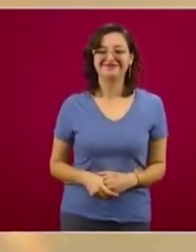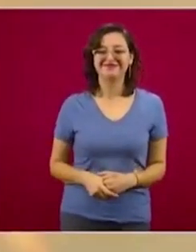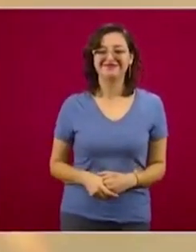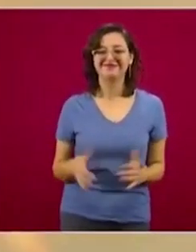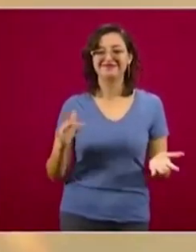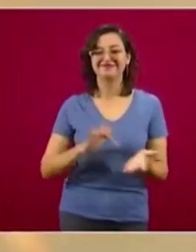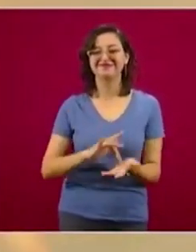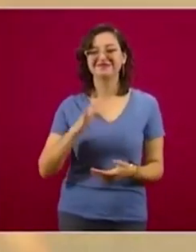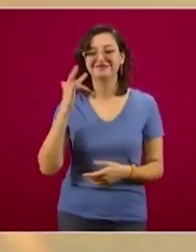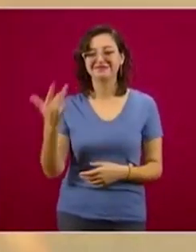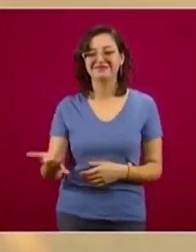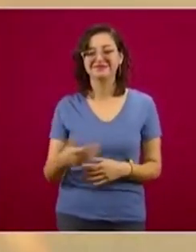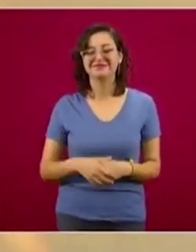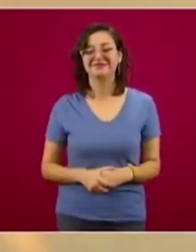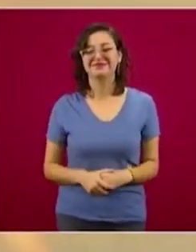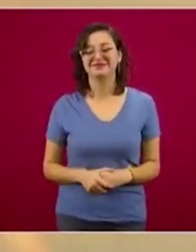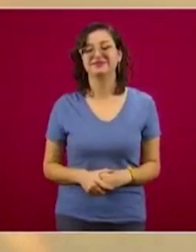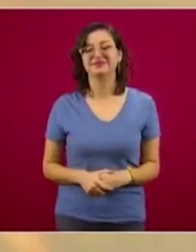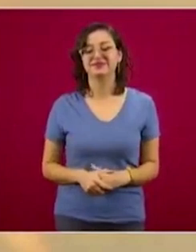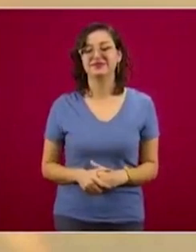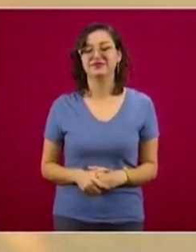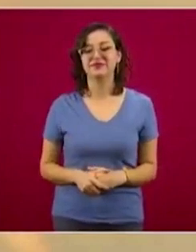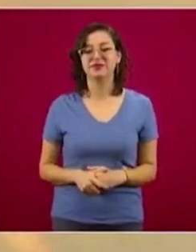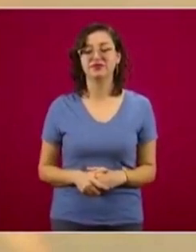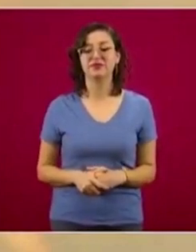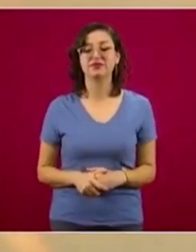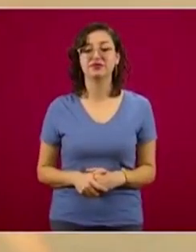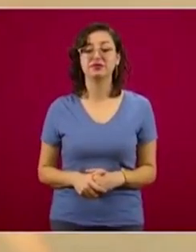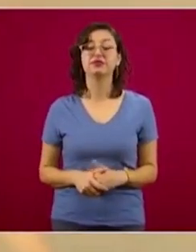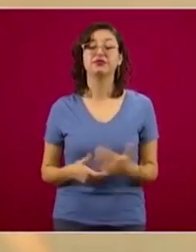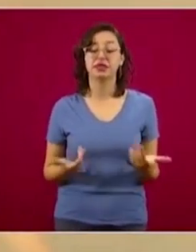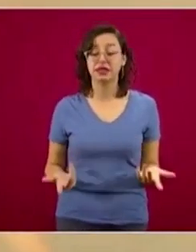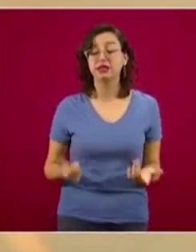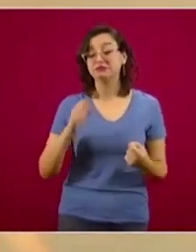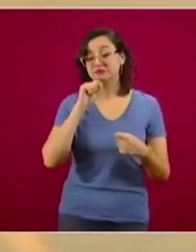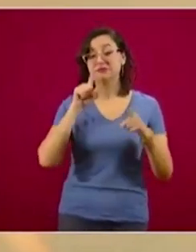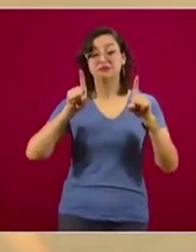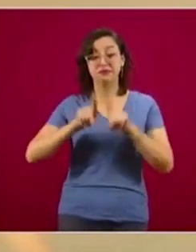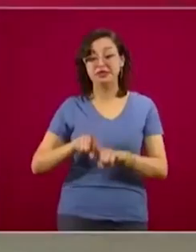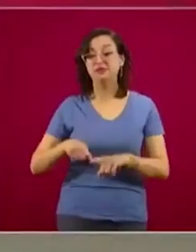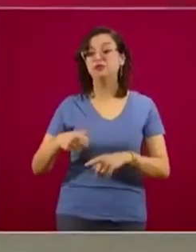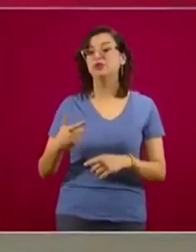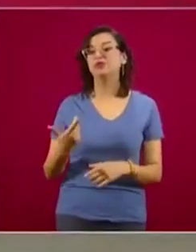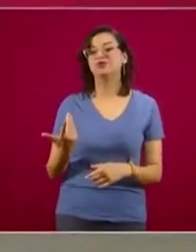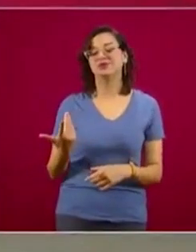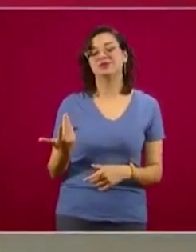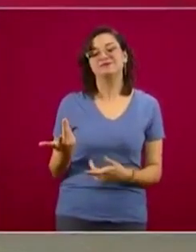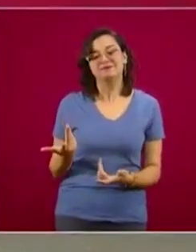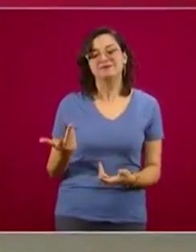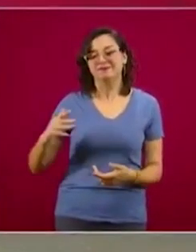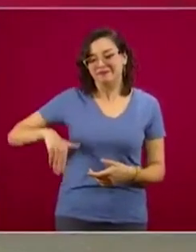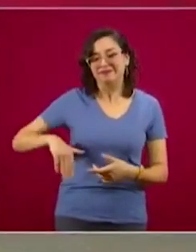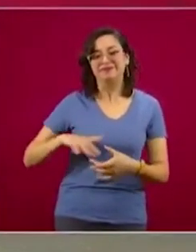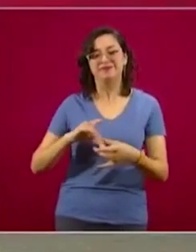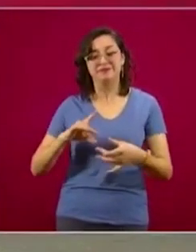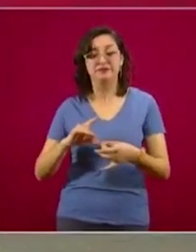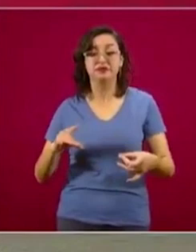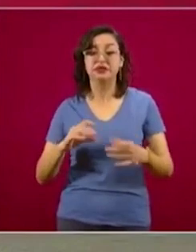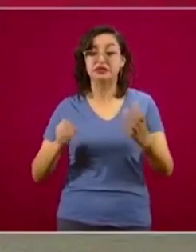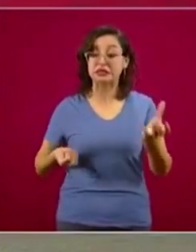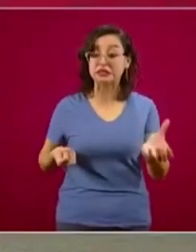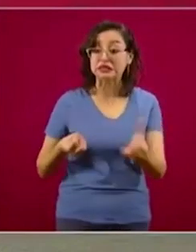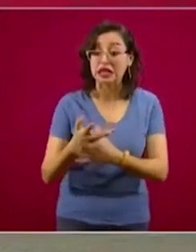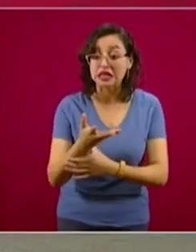Gracias por la pregunta. Como comentábamos en respuesta a la pregunta de Giuseppe hace rato, la normalidad va a ser diferente.